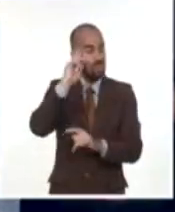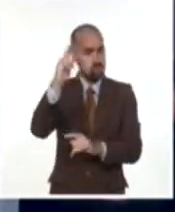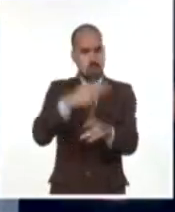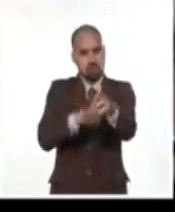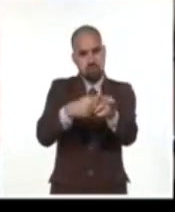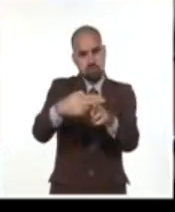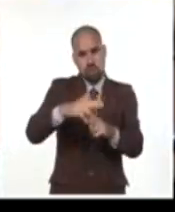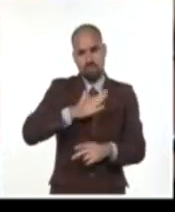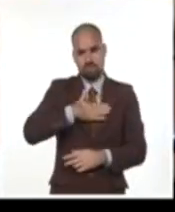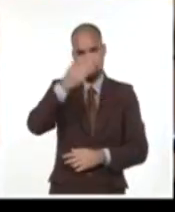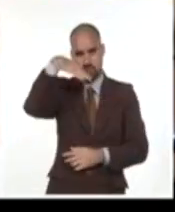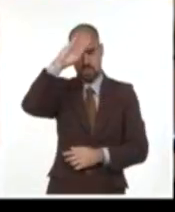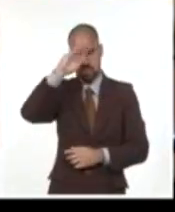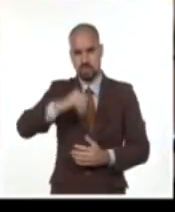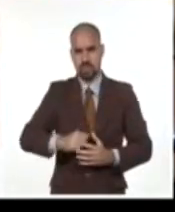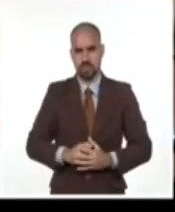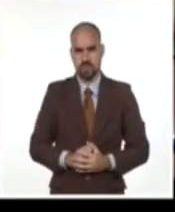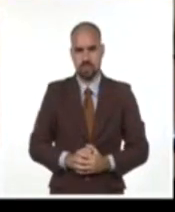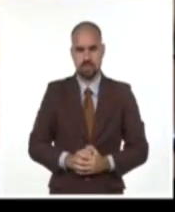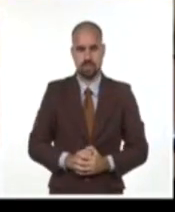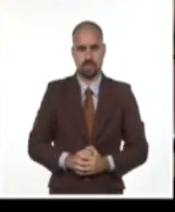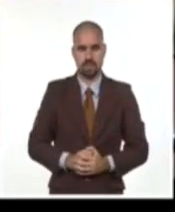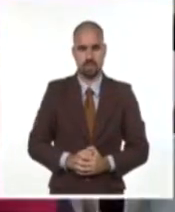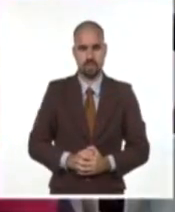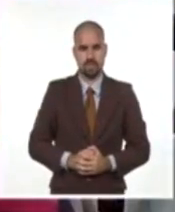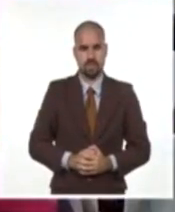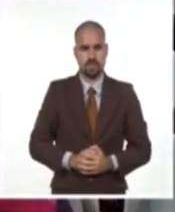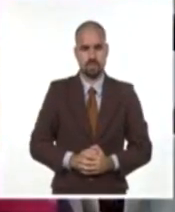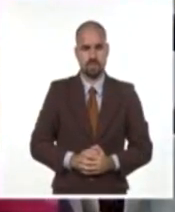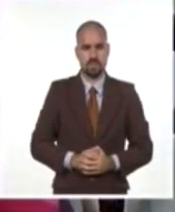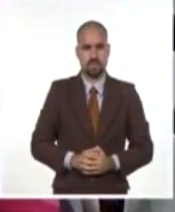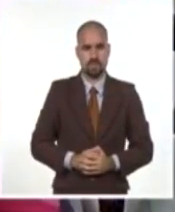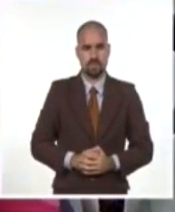la nación. Un equipo de Arte B para el Sistema Informativo de la Televisión Cubana.